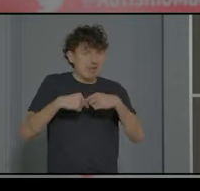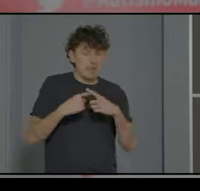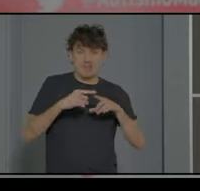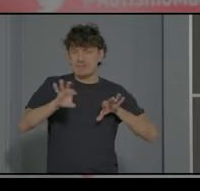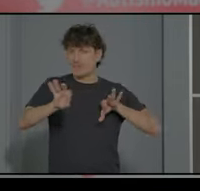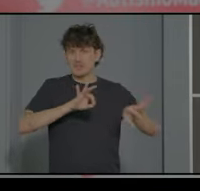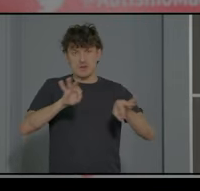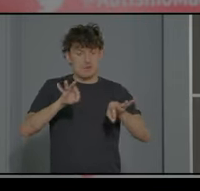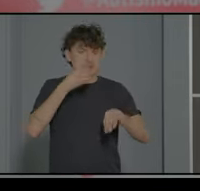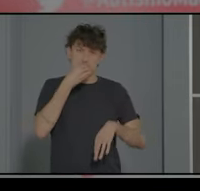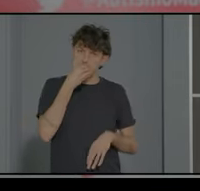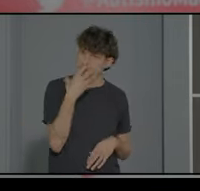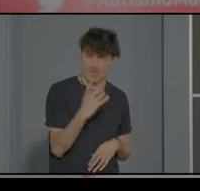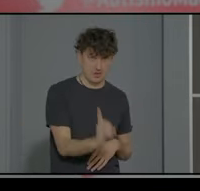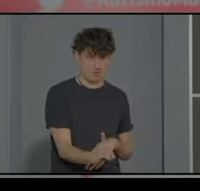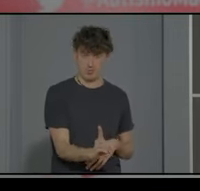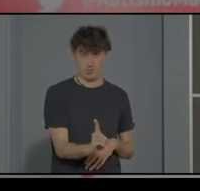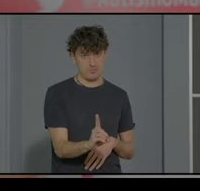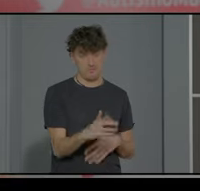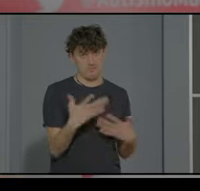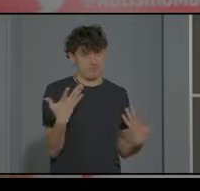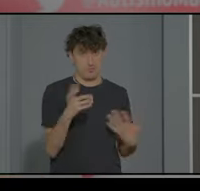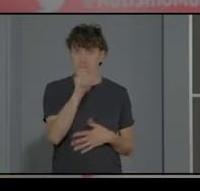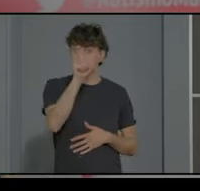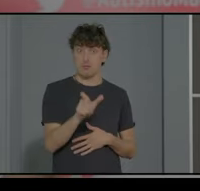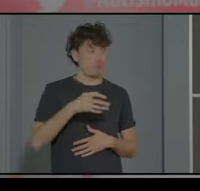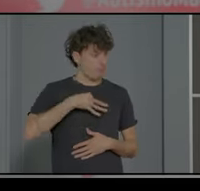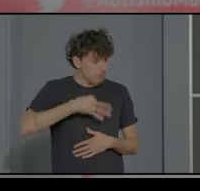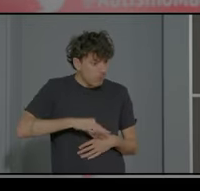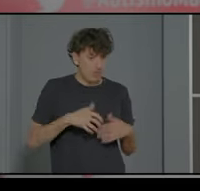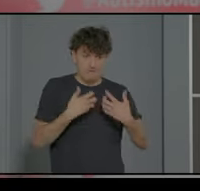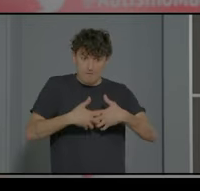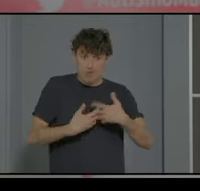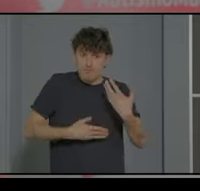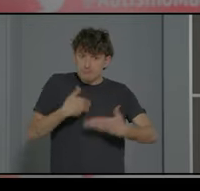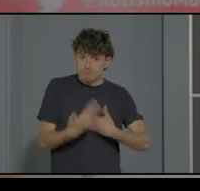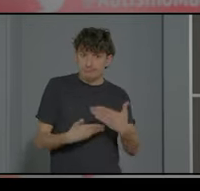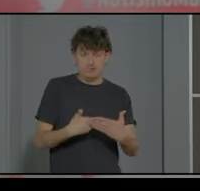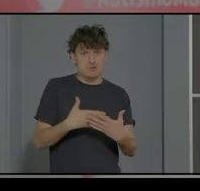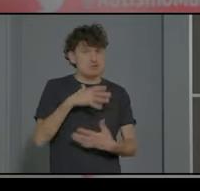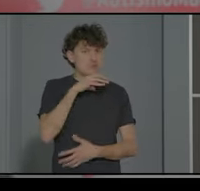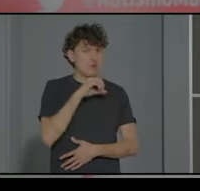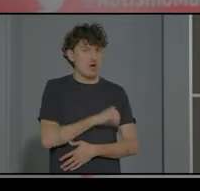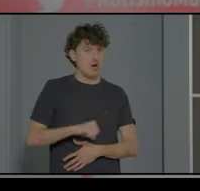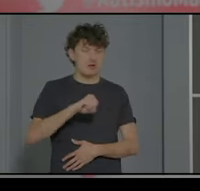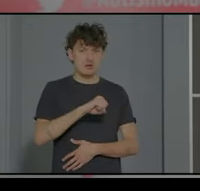decisiones que no eran las más positivas y una persona que podía haber tenido un rendimiento espectacular